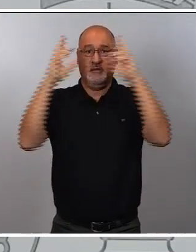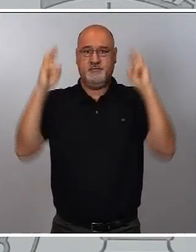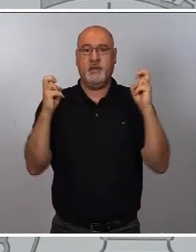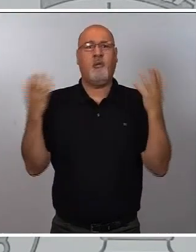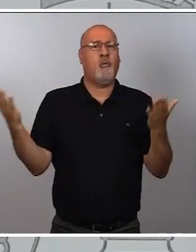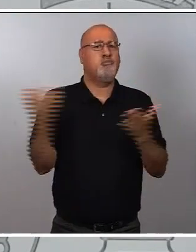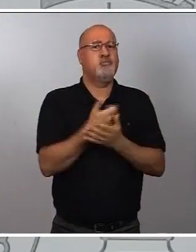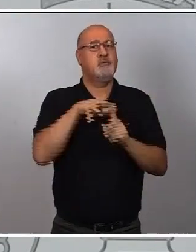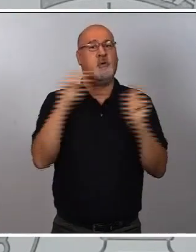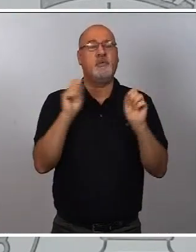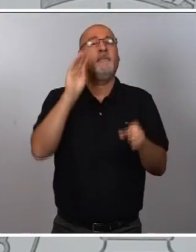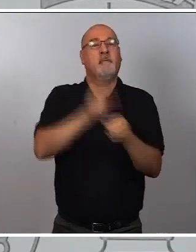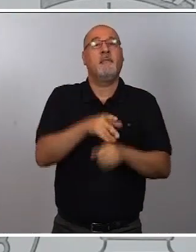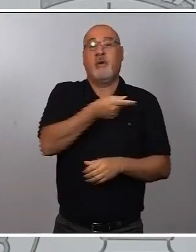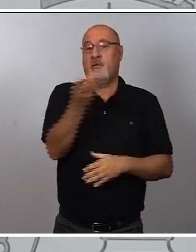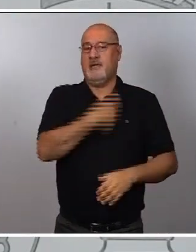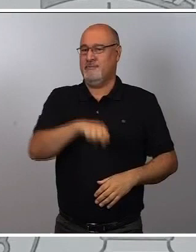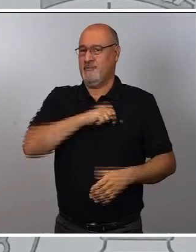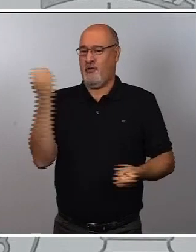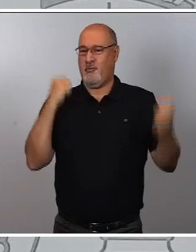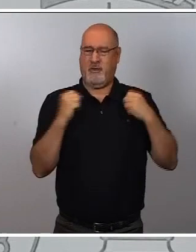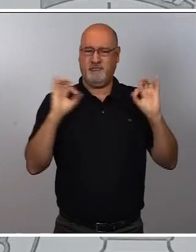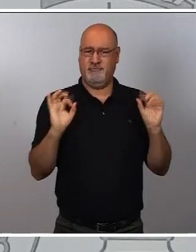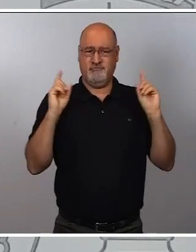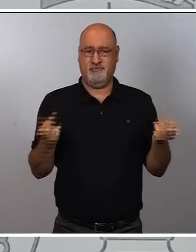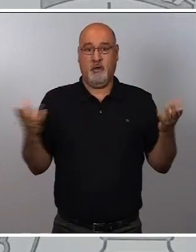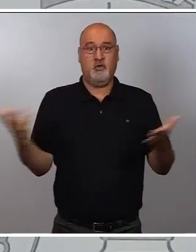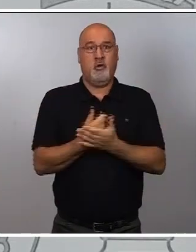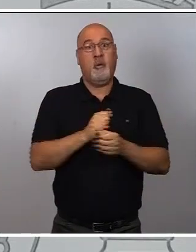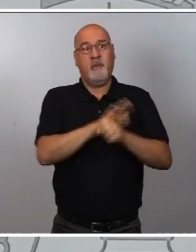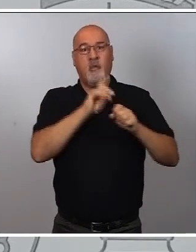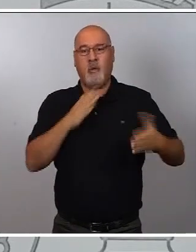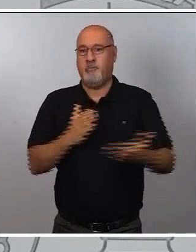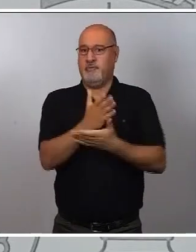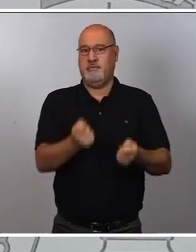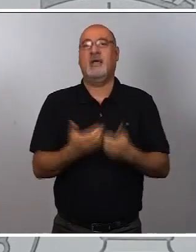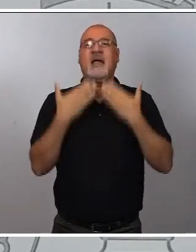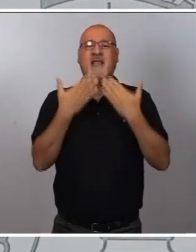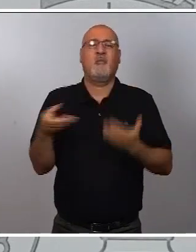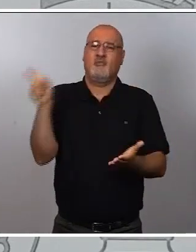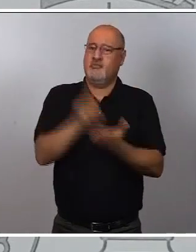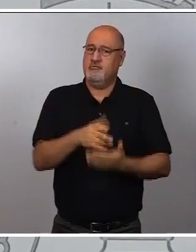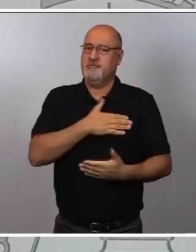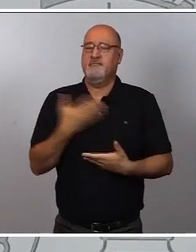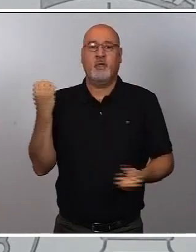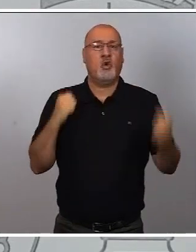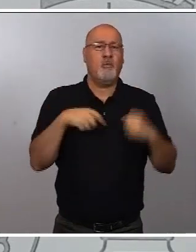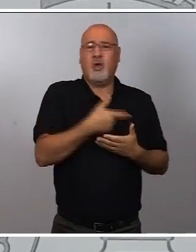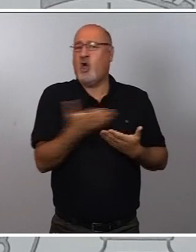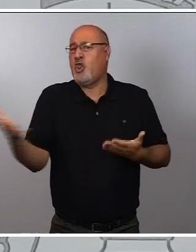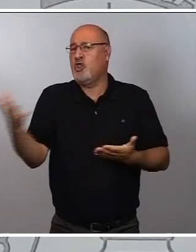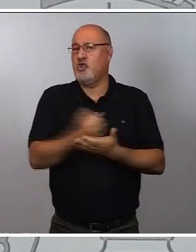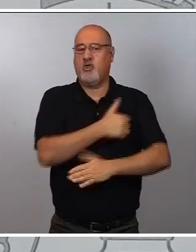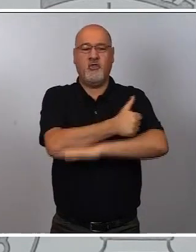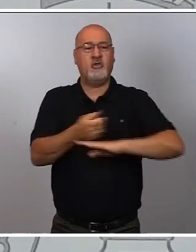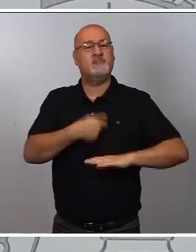de los españoles nos permitió frenar al virus. Quiero agradecer nuevamente el comportamiento de todos los ciudadanos en